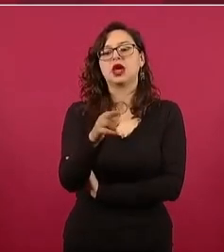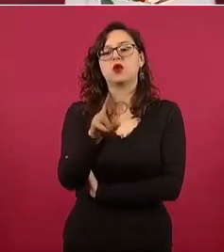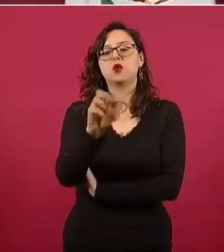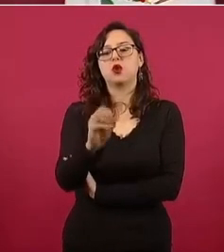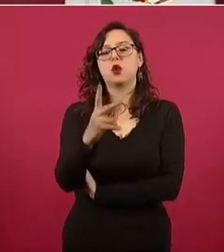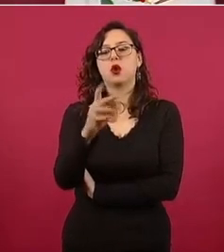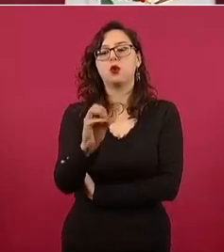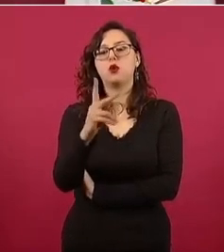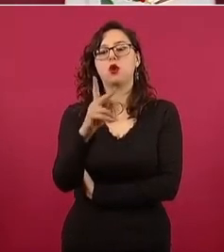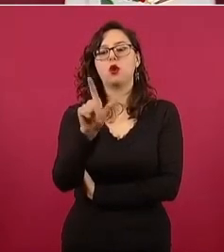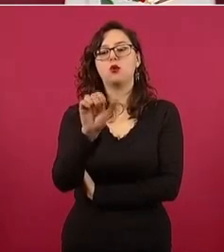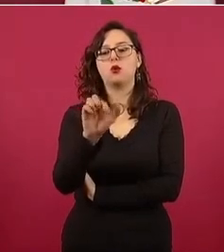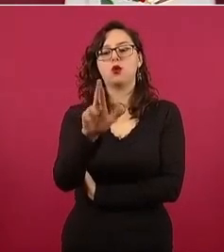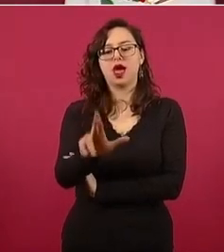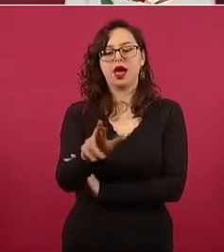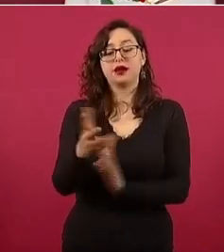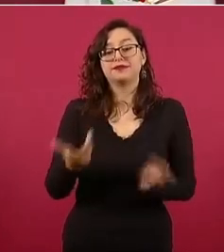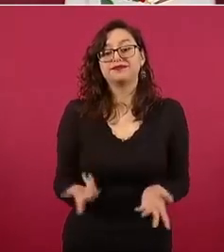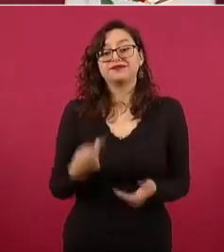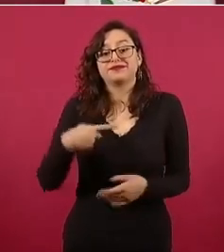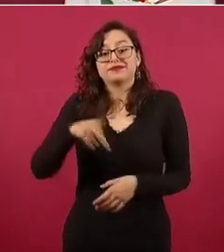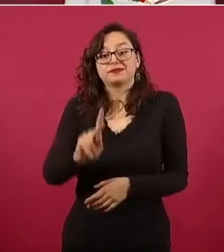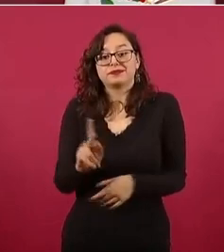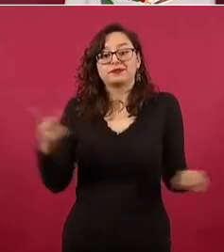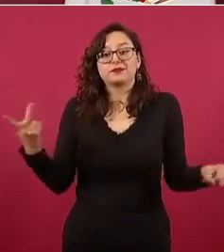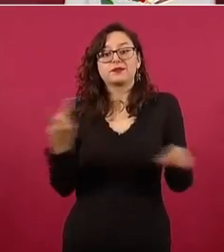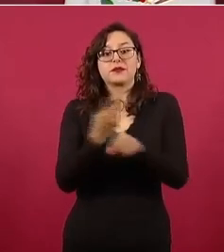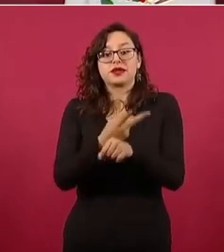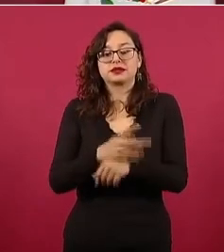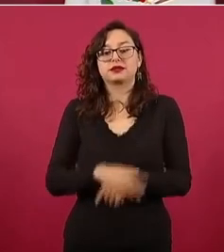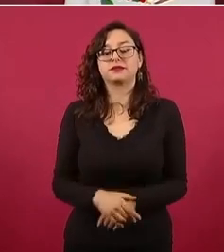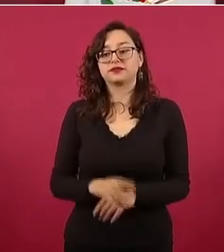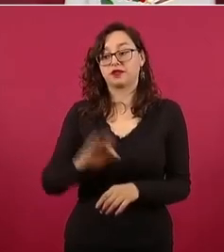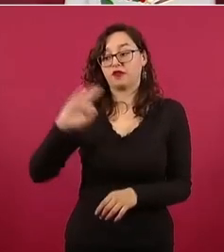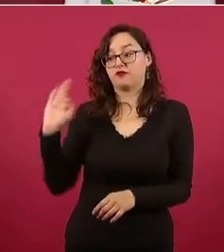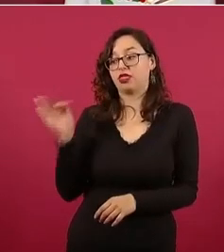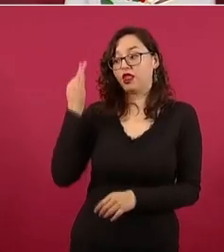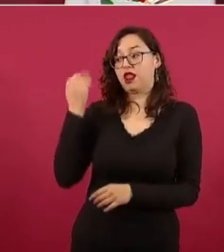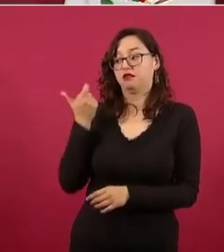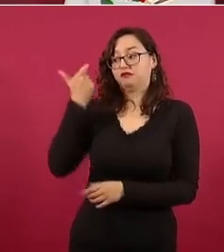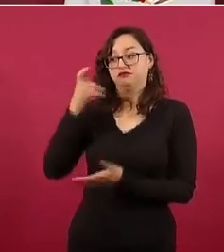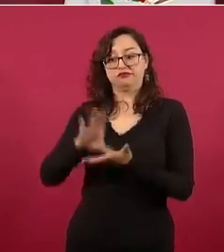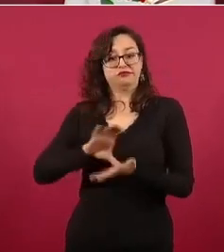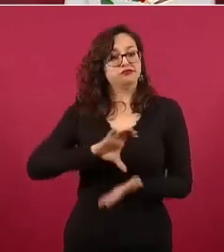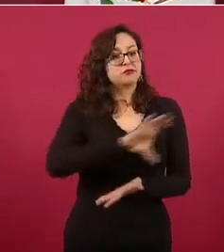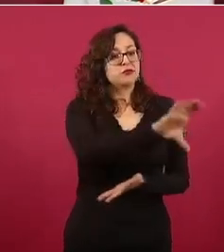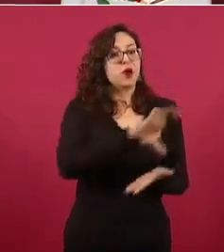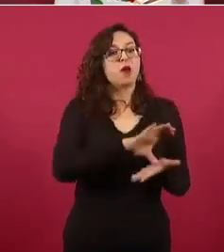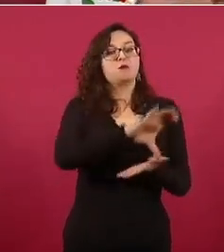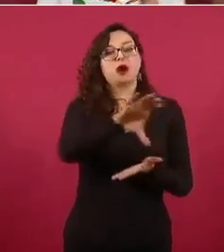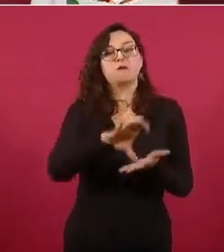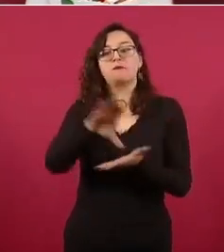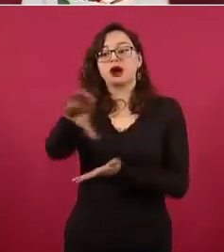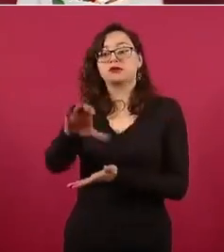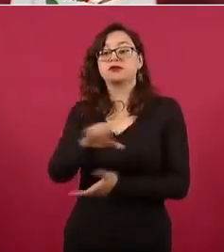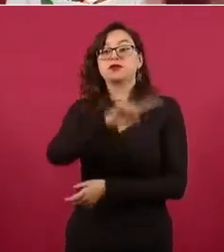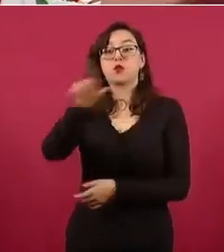corrupción y se usaban para otros fines y por eso surgieron